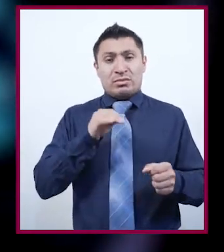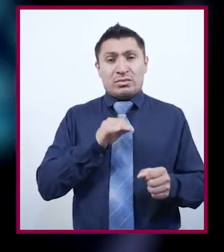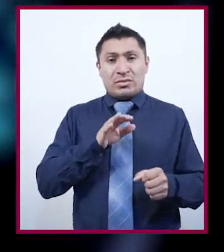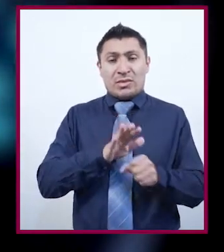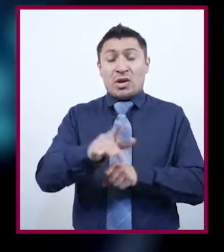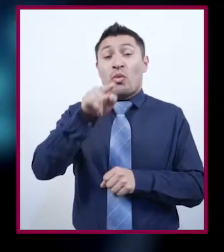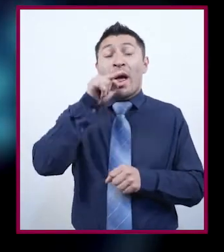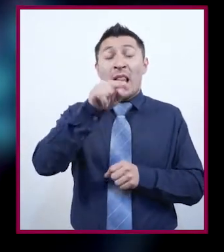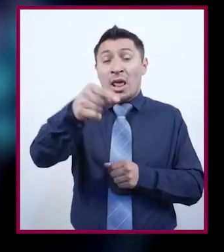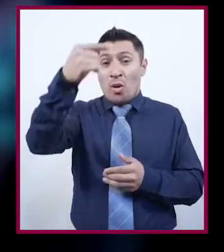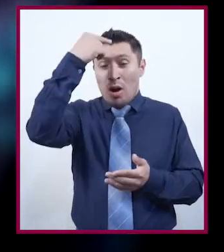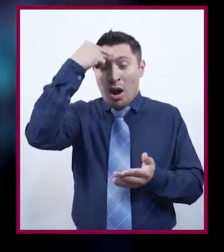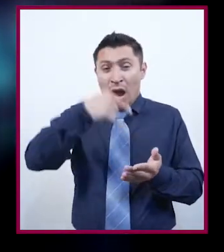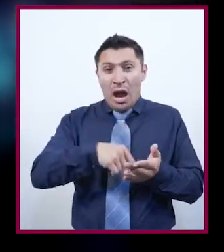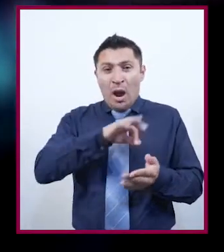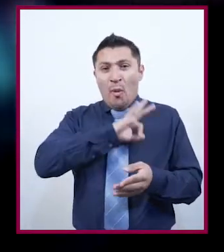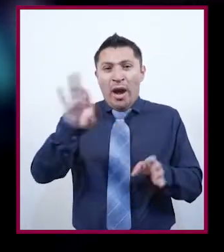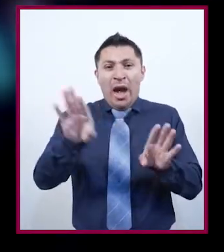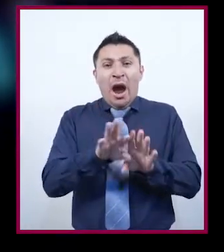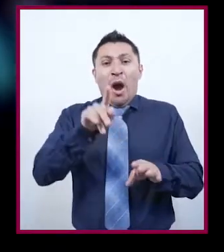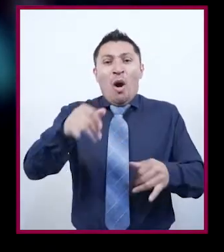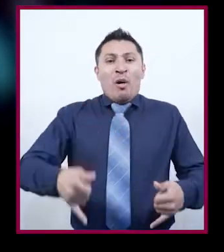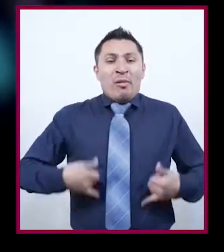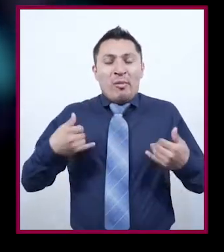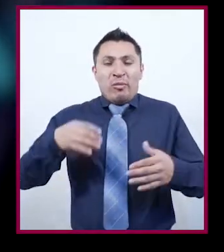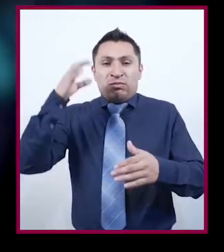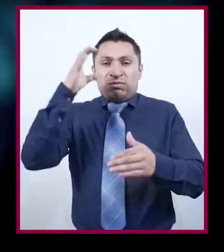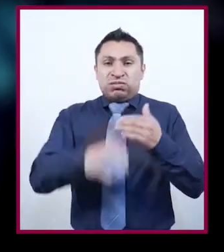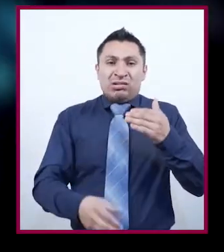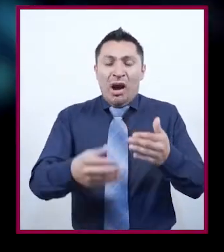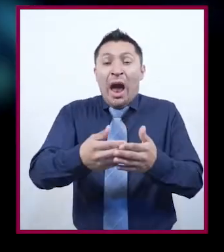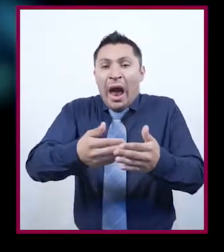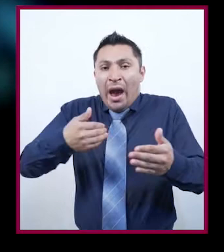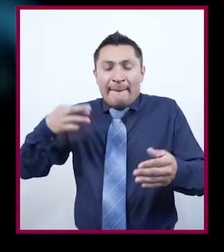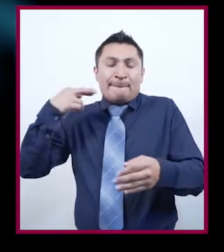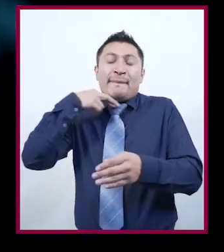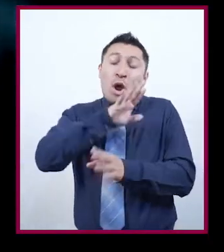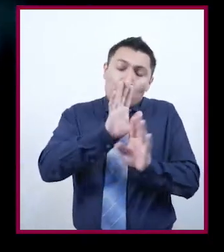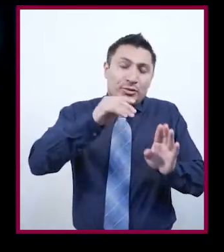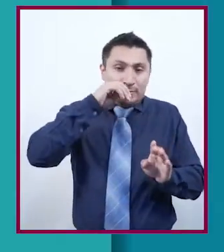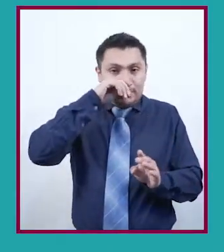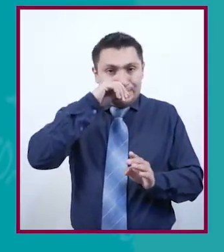¿Qué crees tú que puede provocar que tu juventud finalice antes de tiempo?